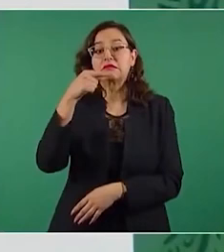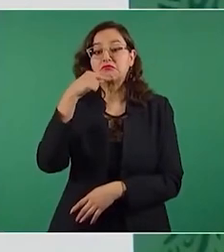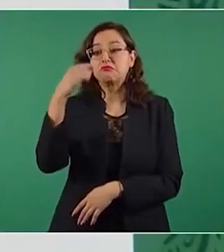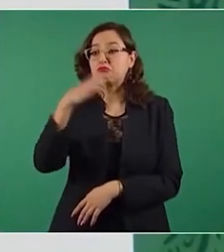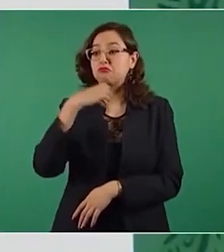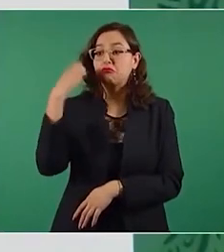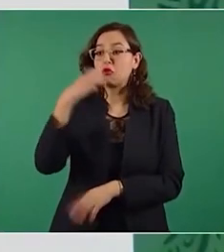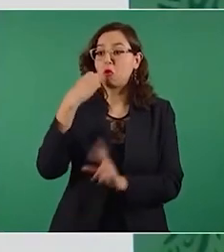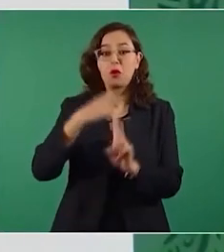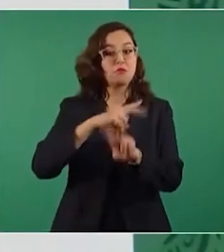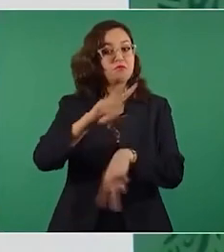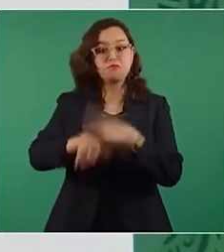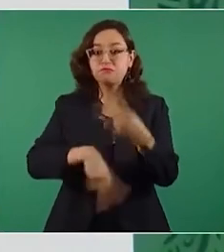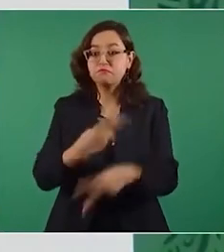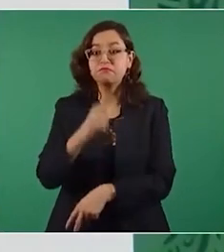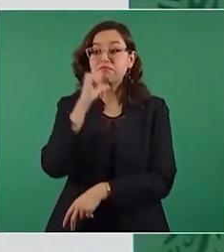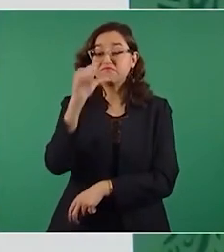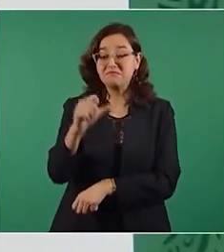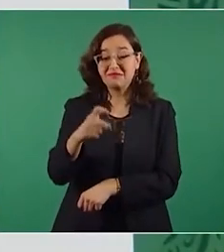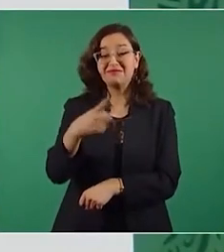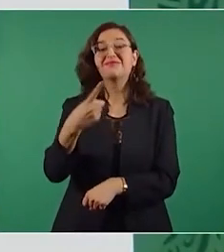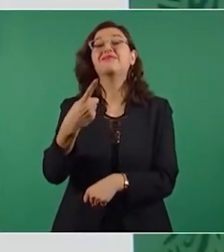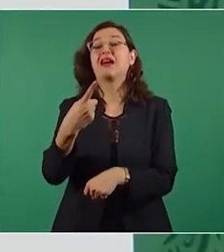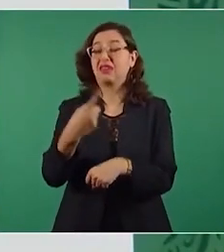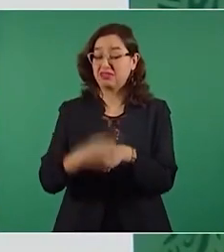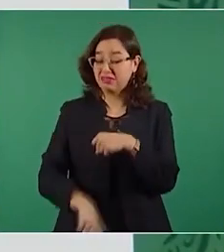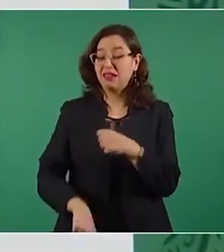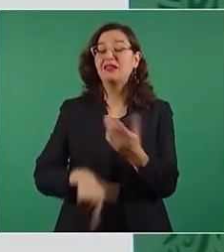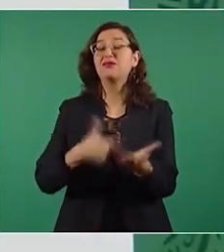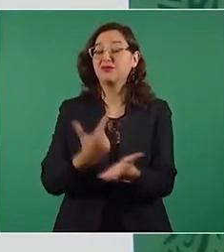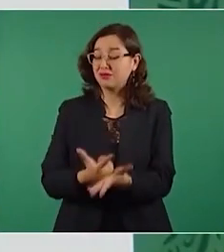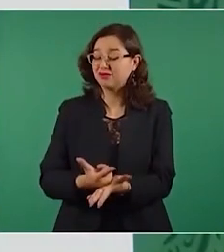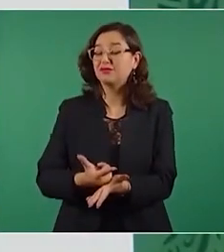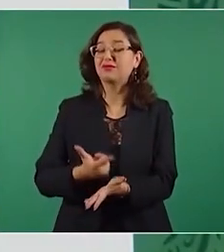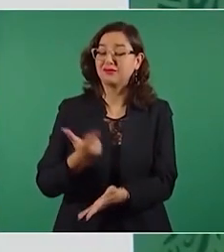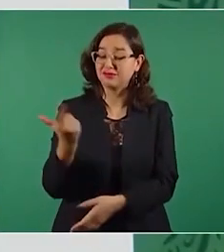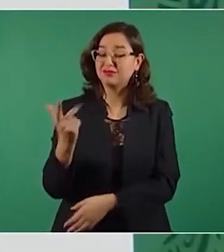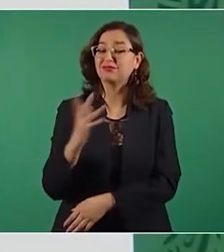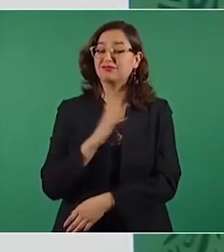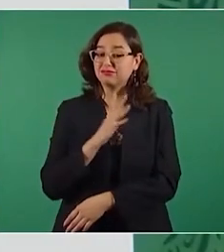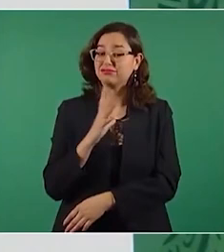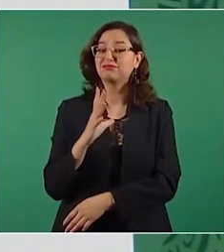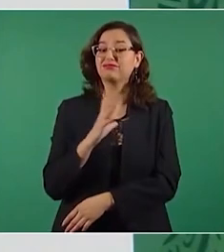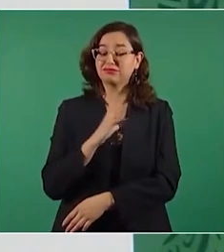el que los niños no asistan a la escuela,